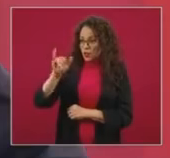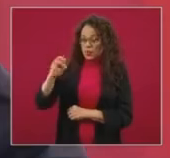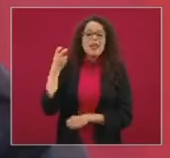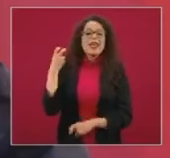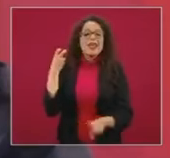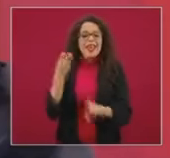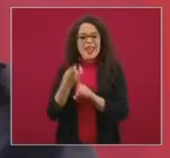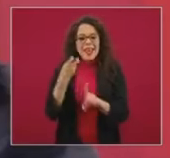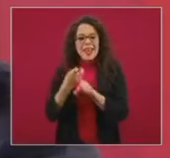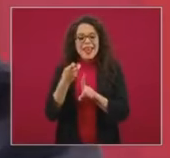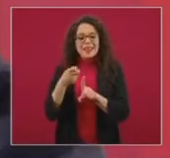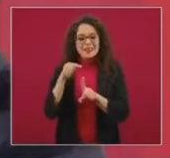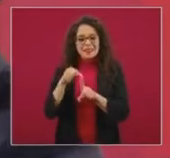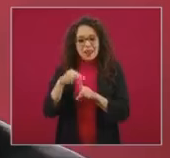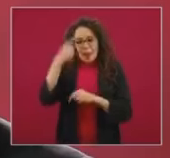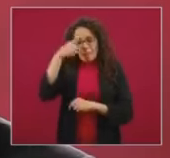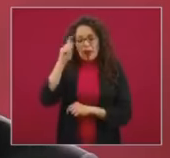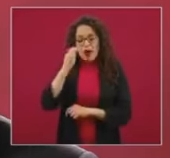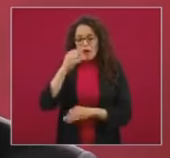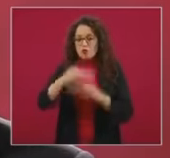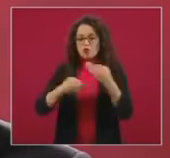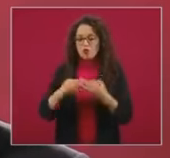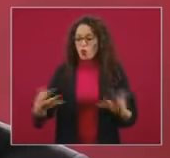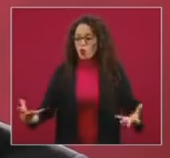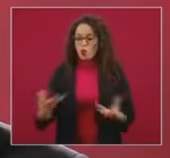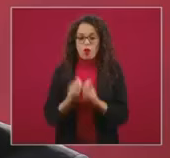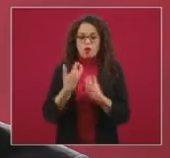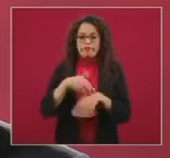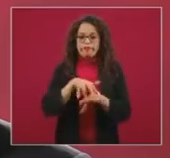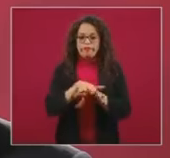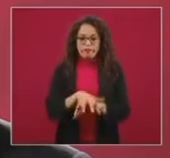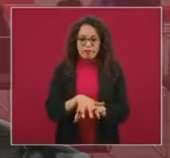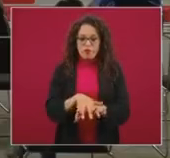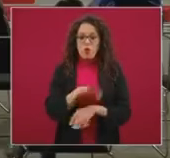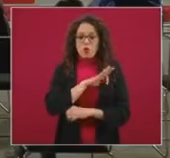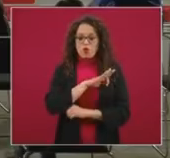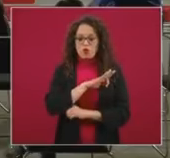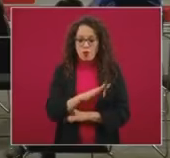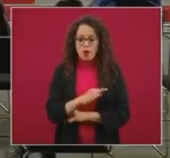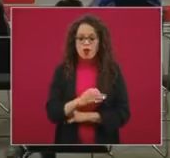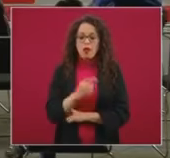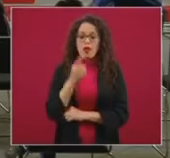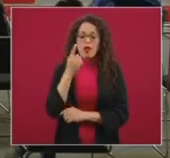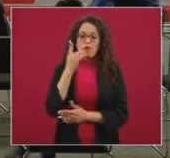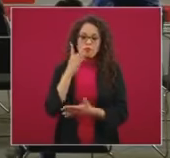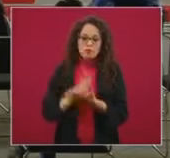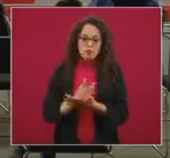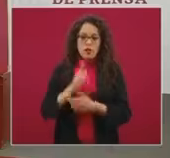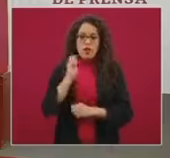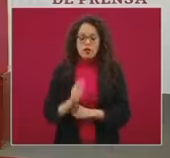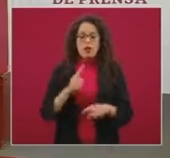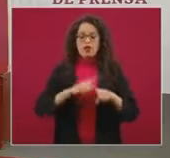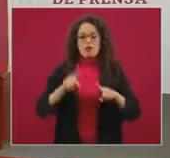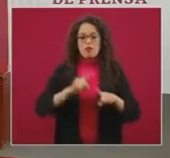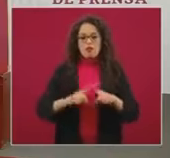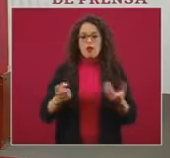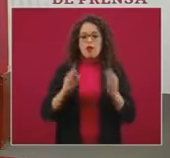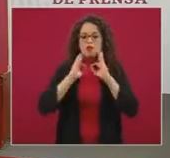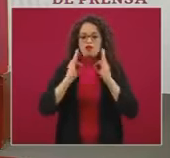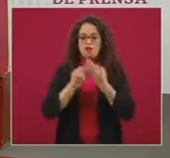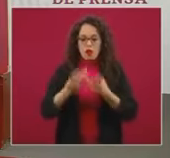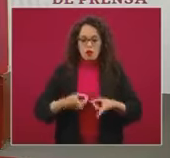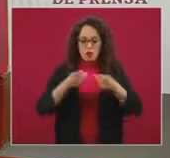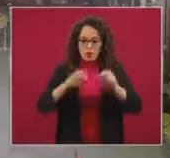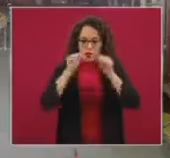que persigue el armonizar y lograr estandarizar los modelos de atención en el